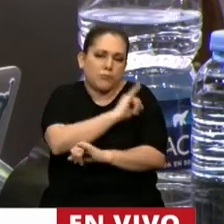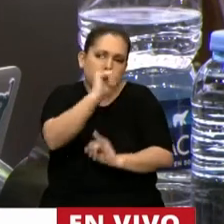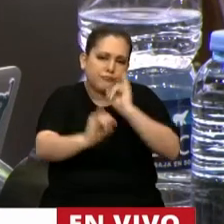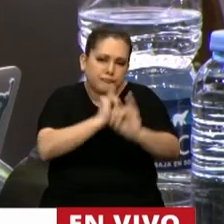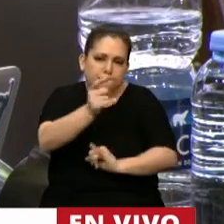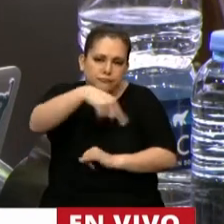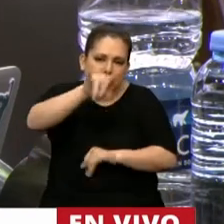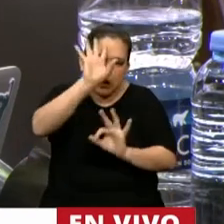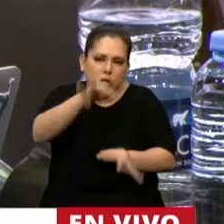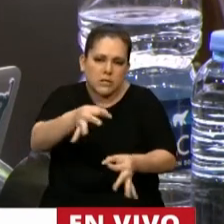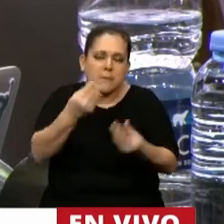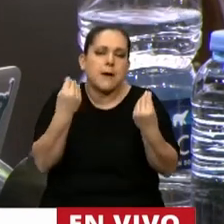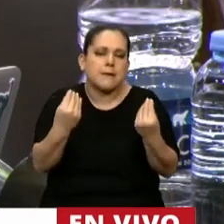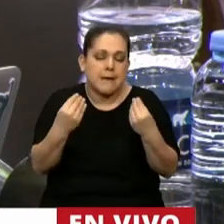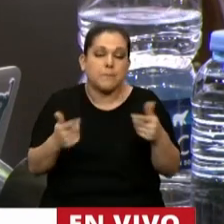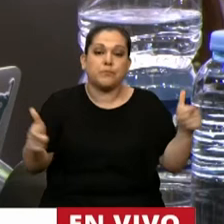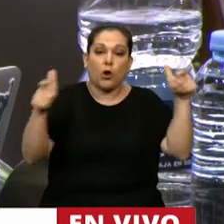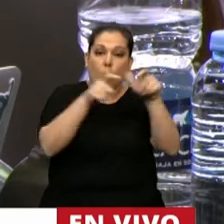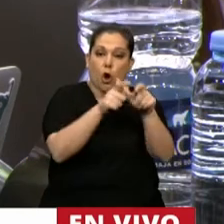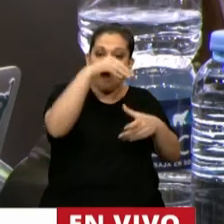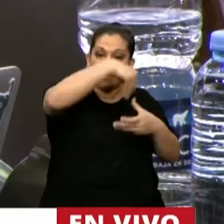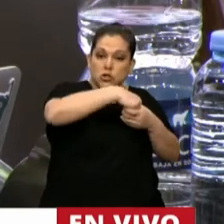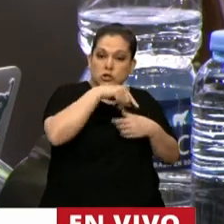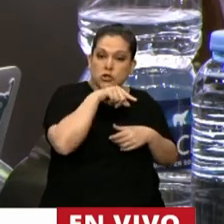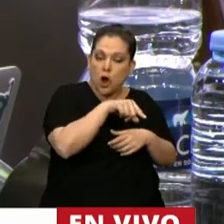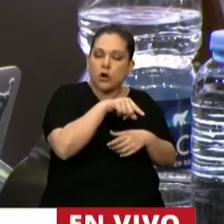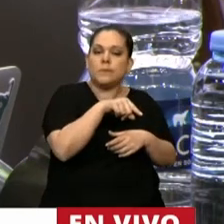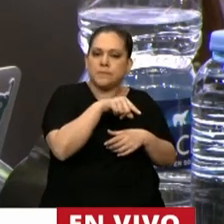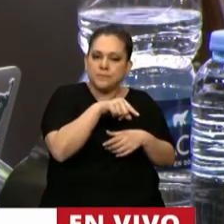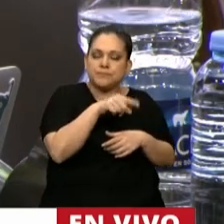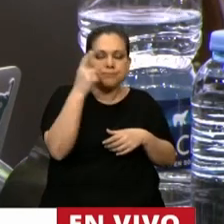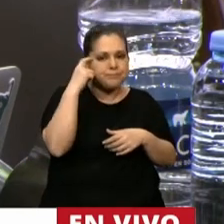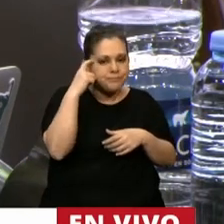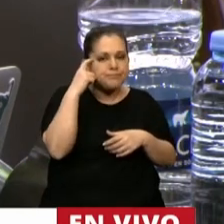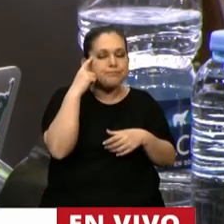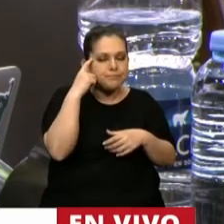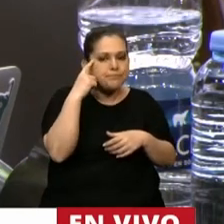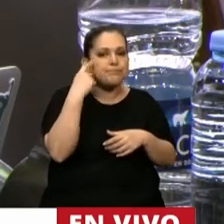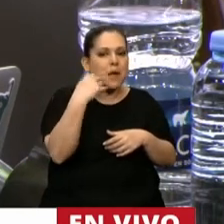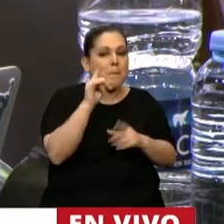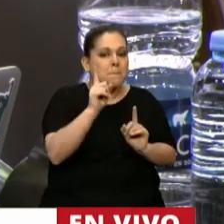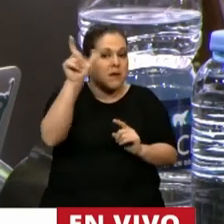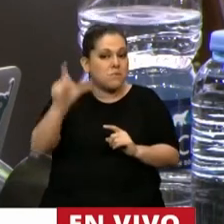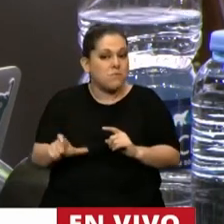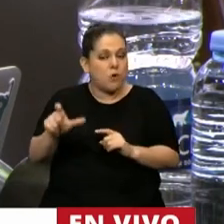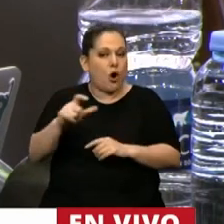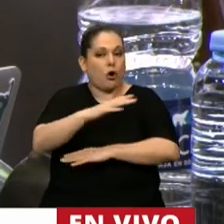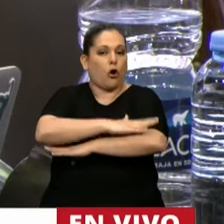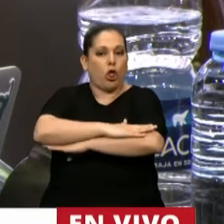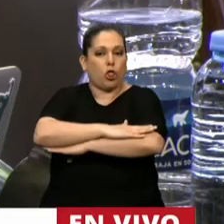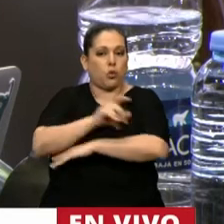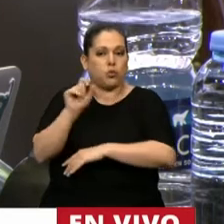Fundamentalmente el sentido que la comisión le da y que considera en el accionar del diputado, que